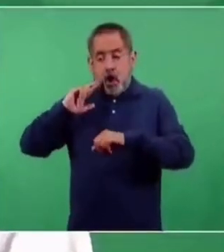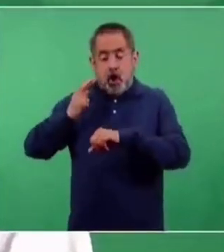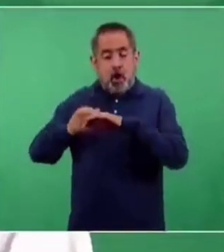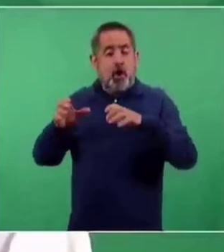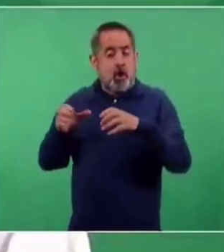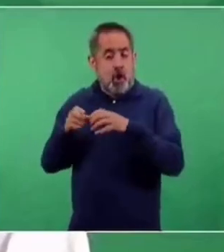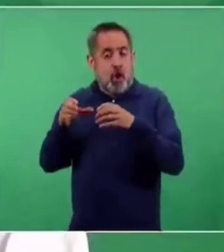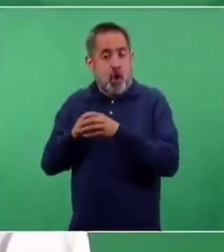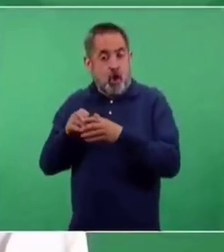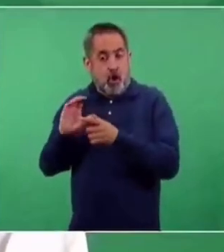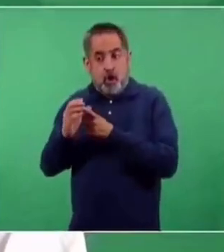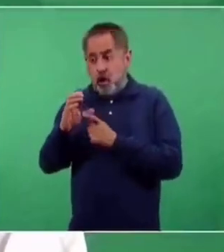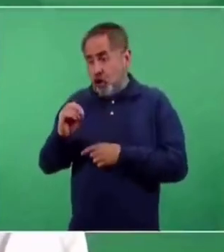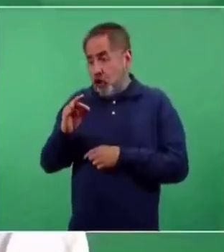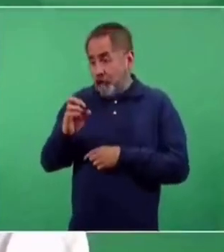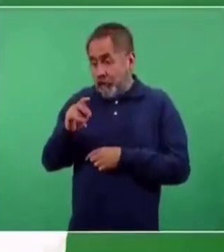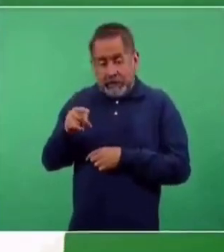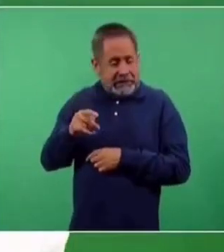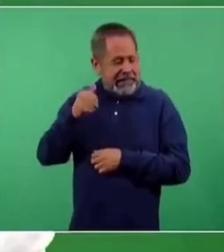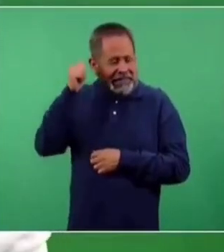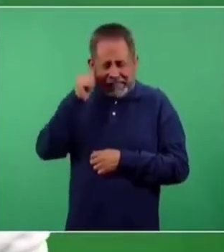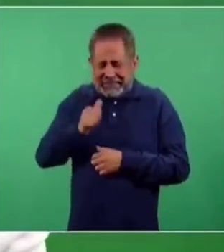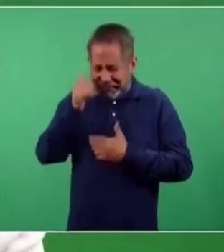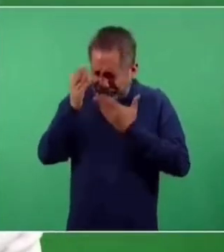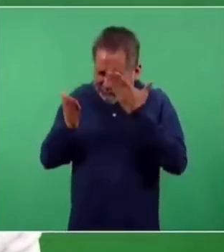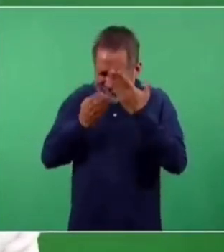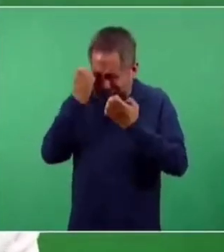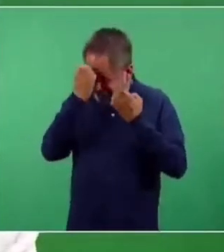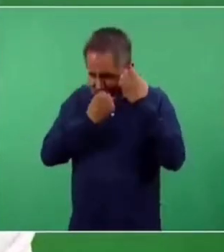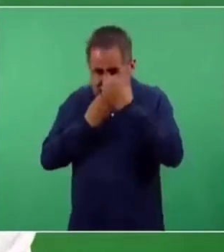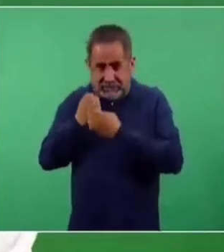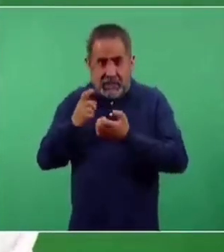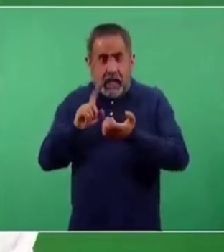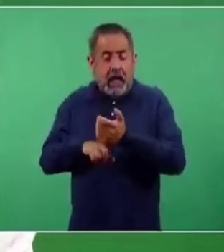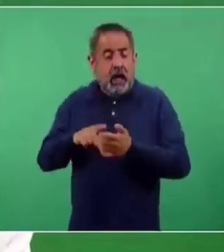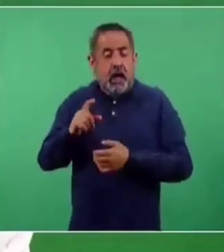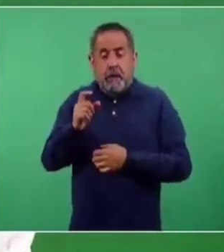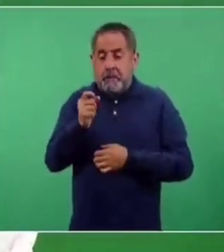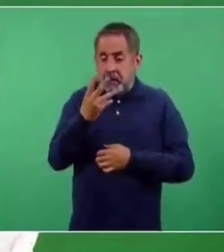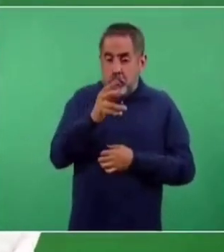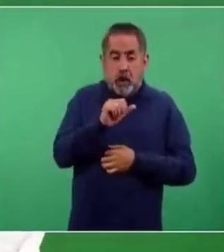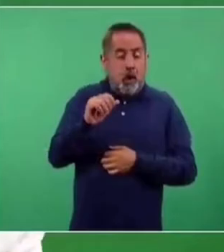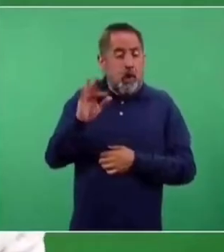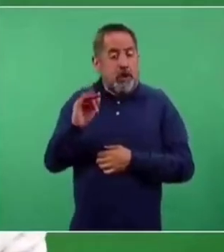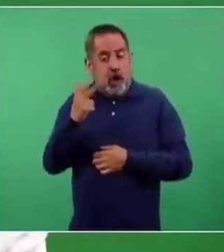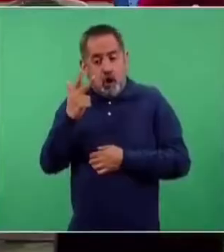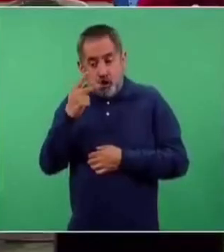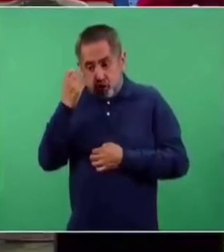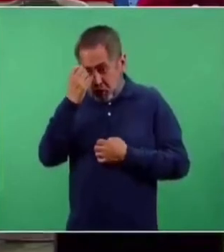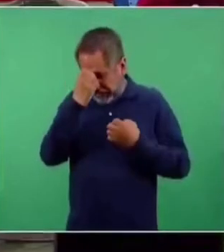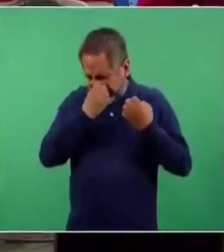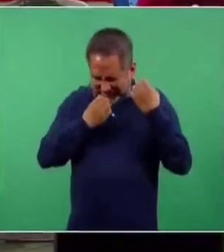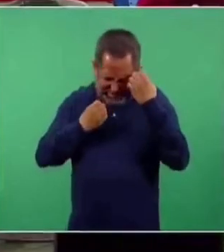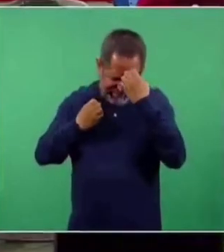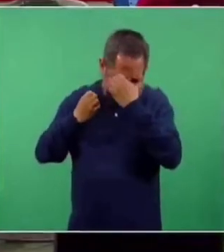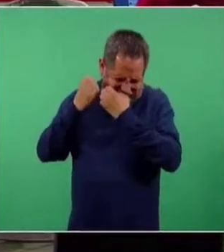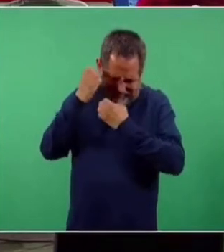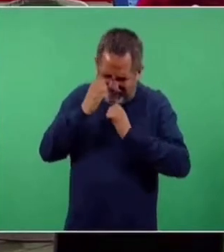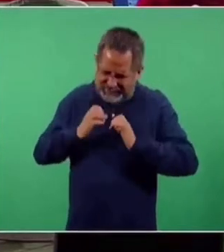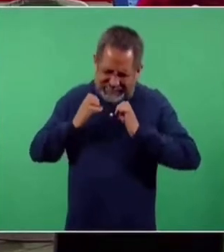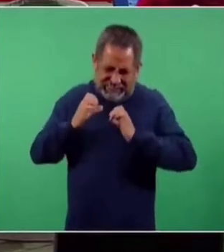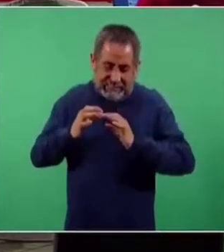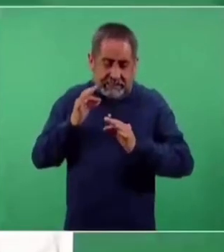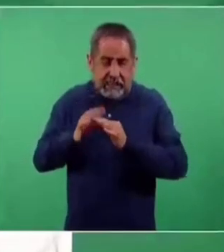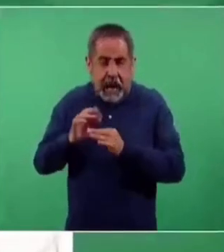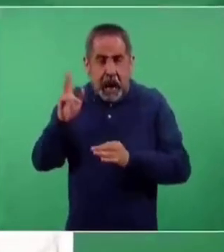Nuevas de COFEPRIS en todos los casos evaluó en un periodo de 24, 48 horas, con absoluto rigor técnico,